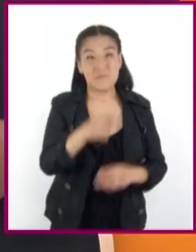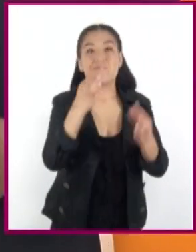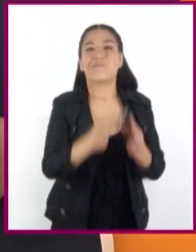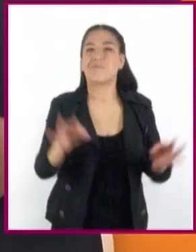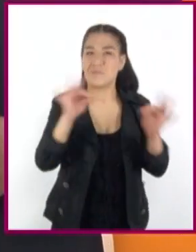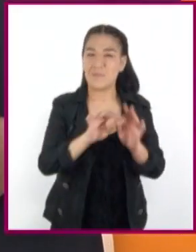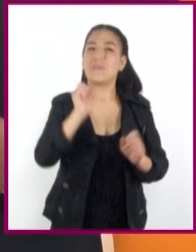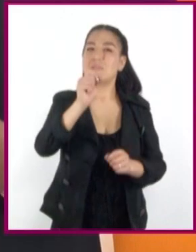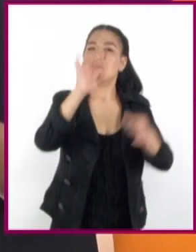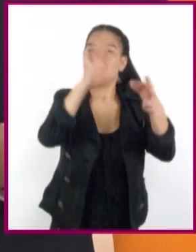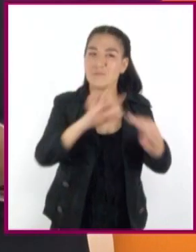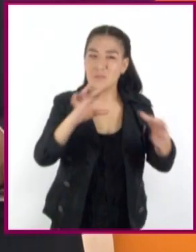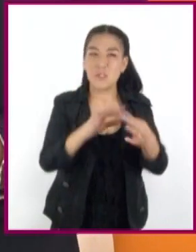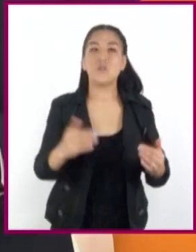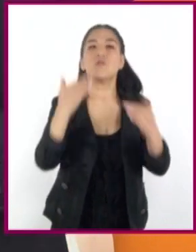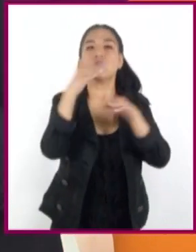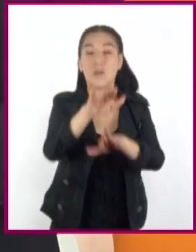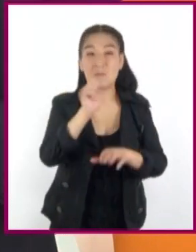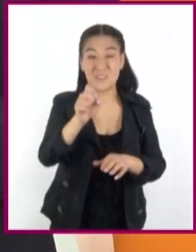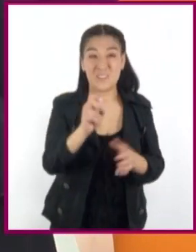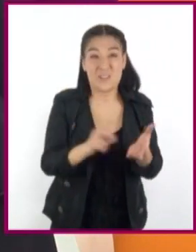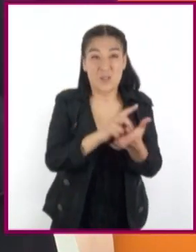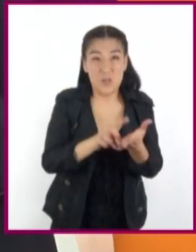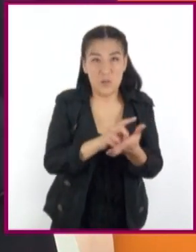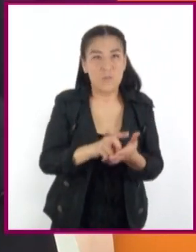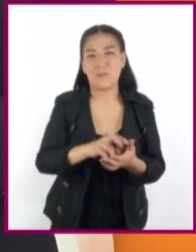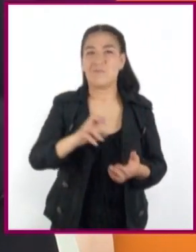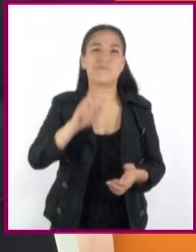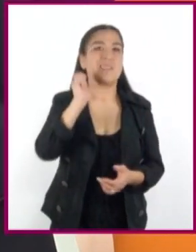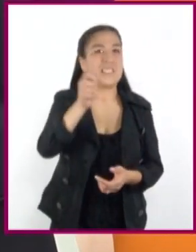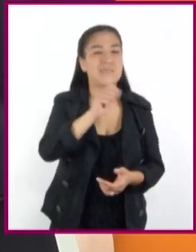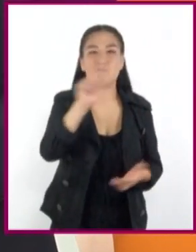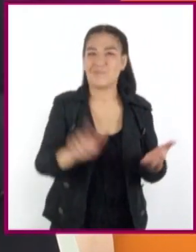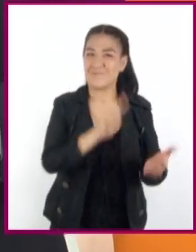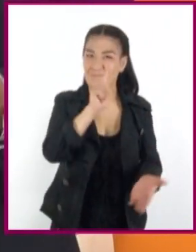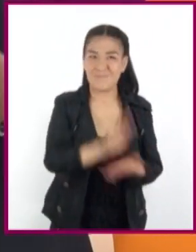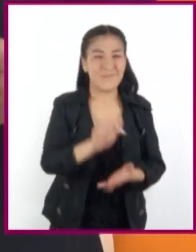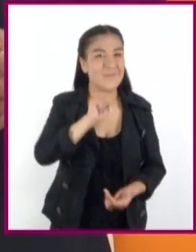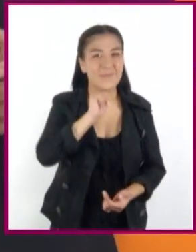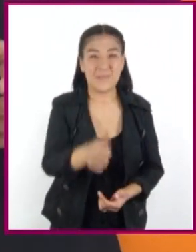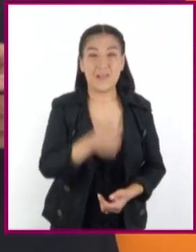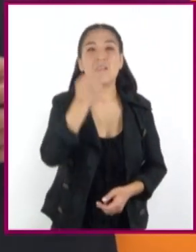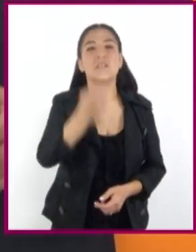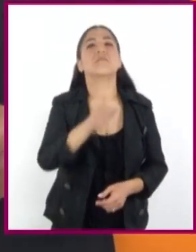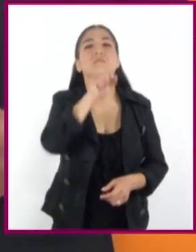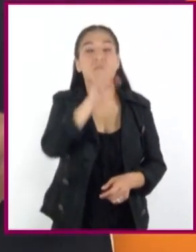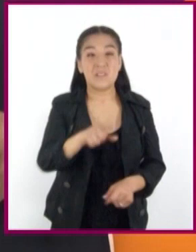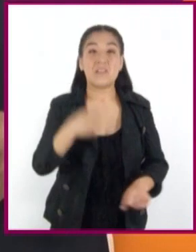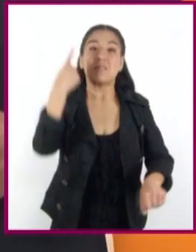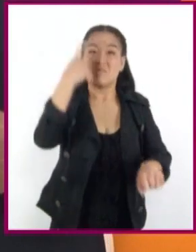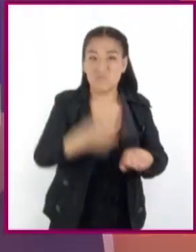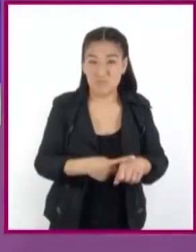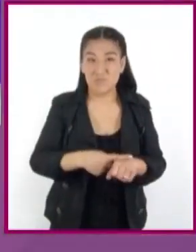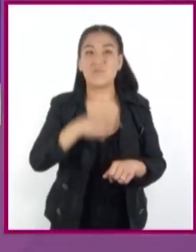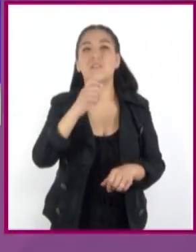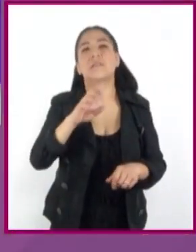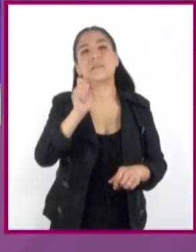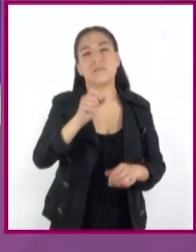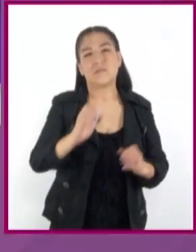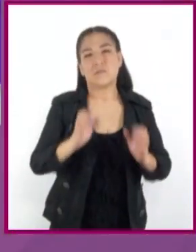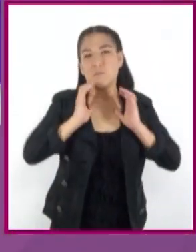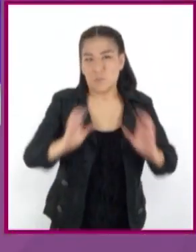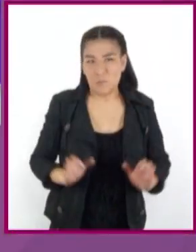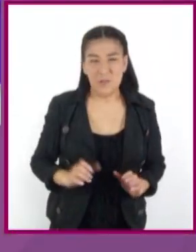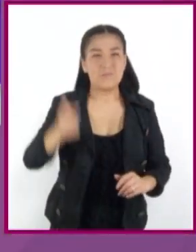que la adicción a las drogas ilegales, al alcohol y al cigarro afecta la salud tanto física como emocional